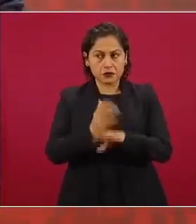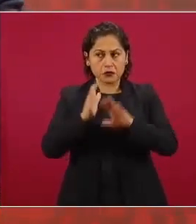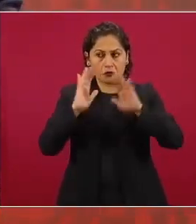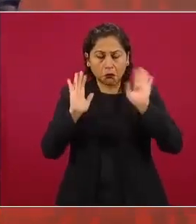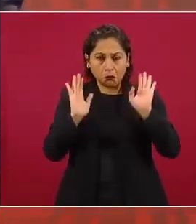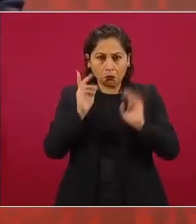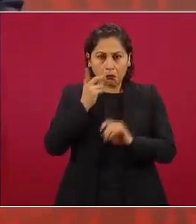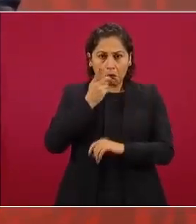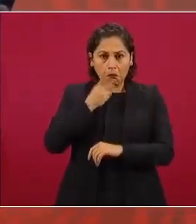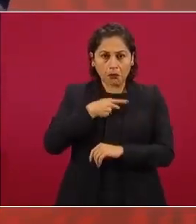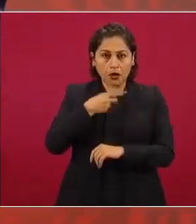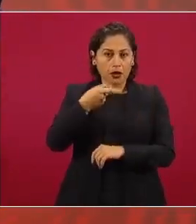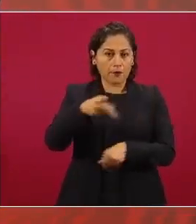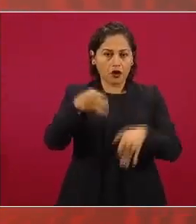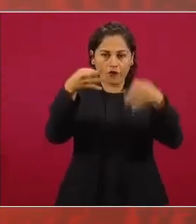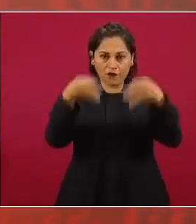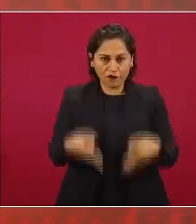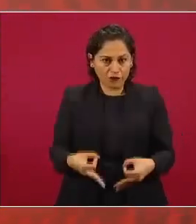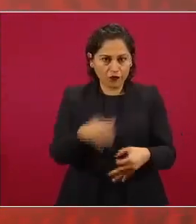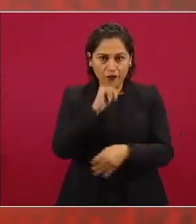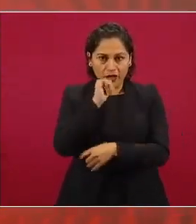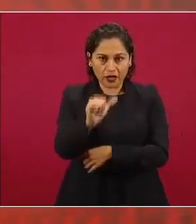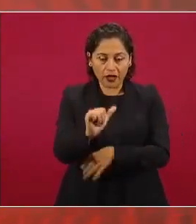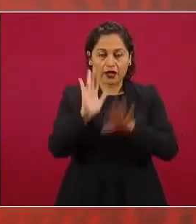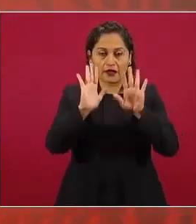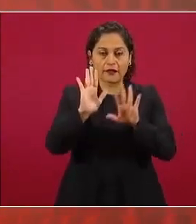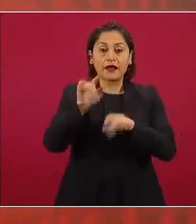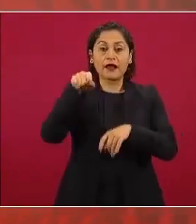que se sabía de una investigación